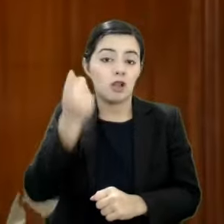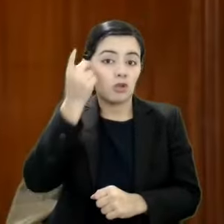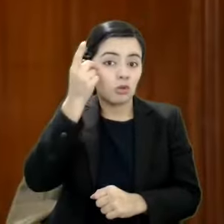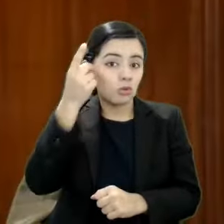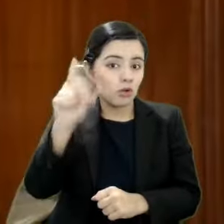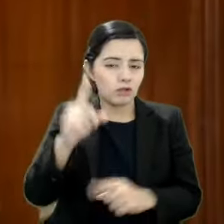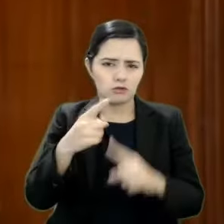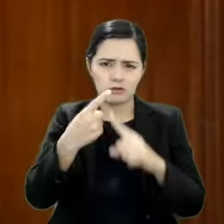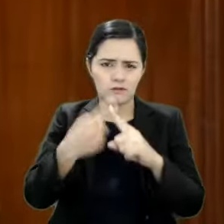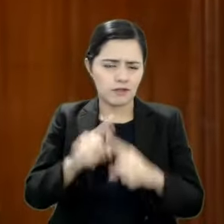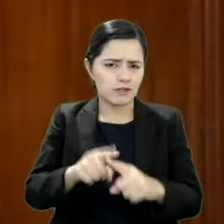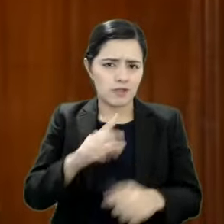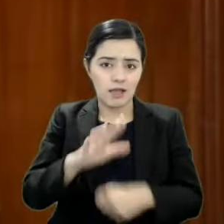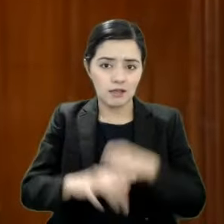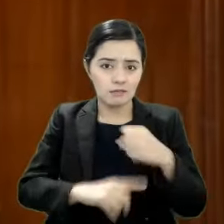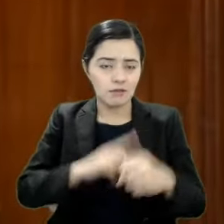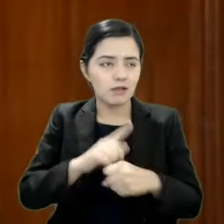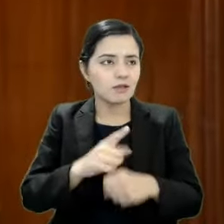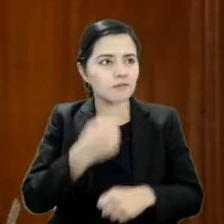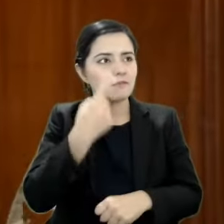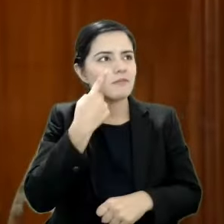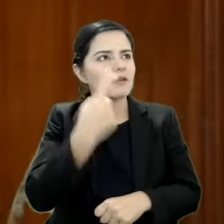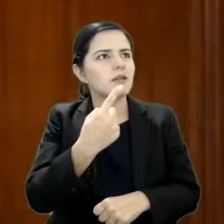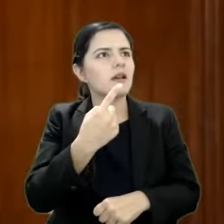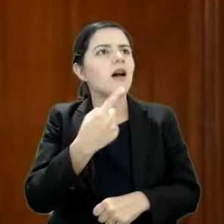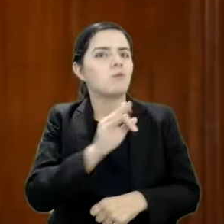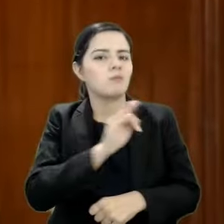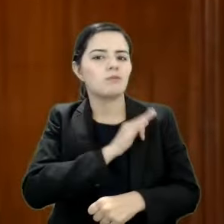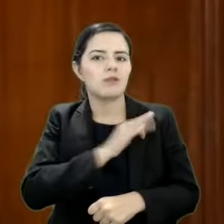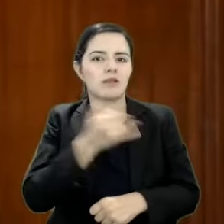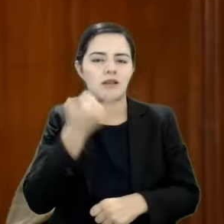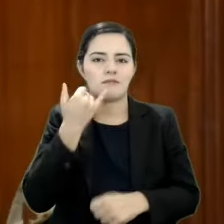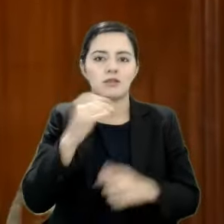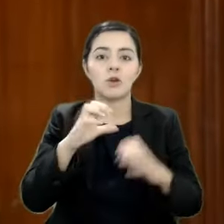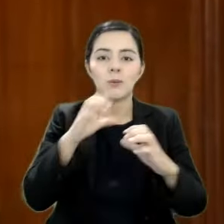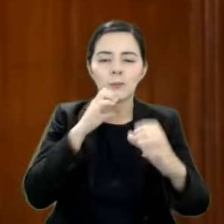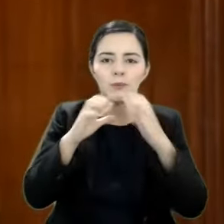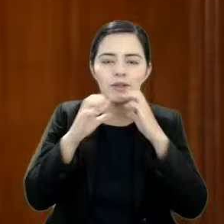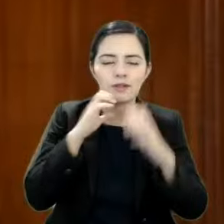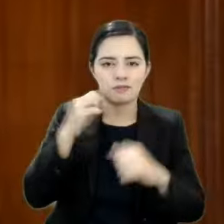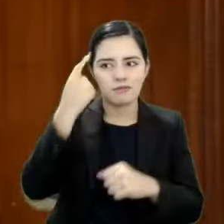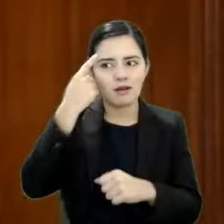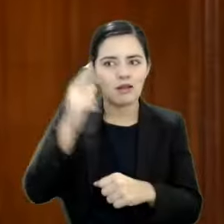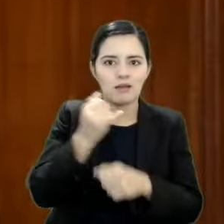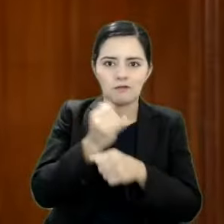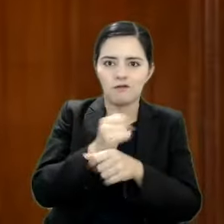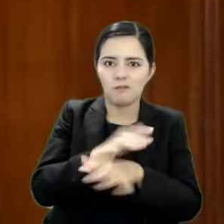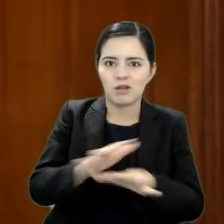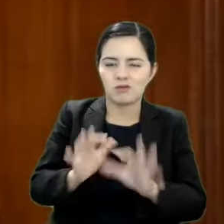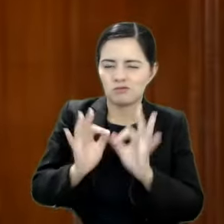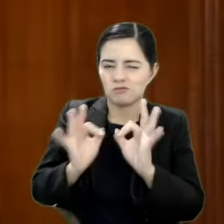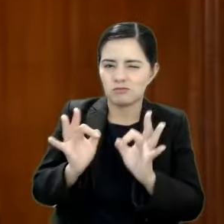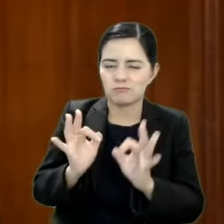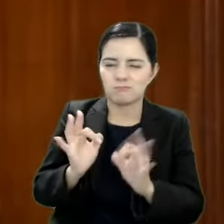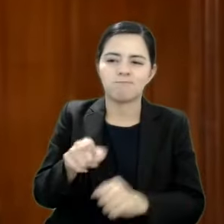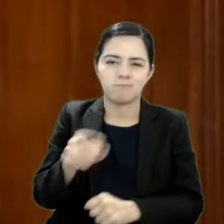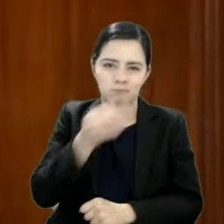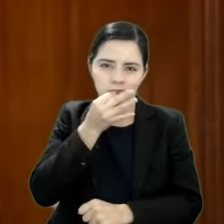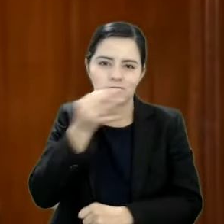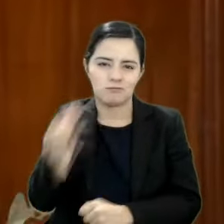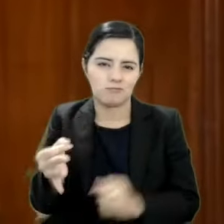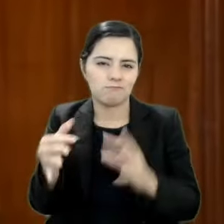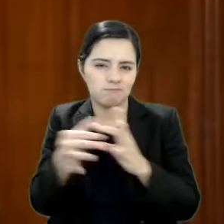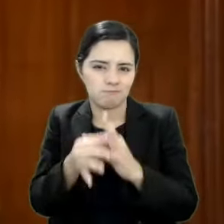comunicar para recibir la información efectiva y oportuna. Acción segunda.